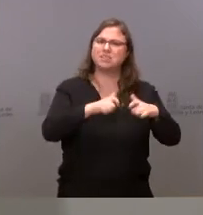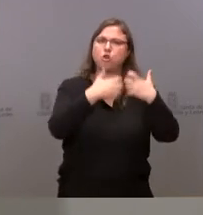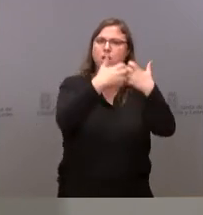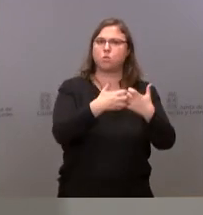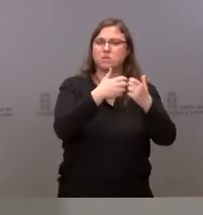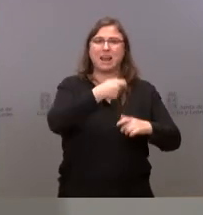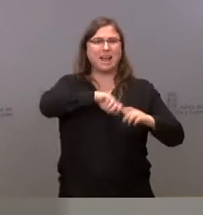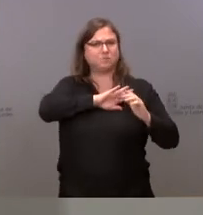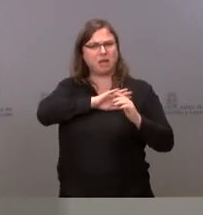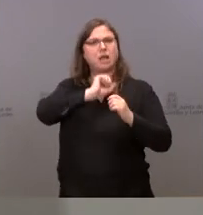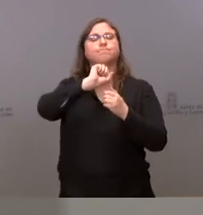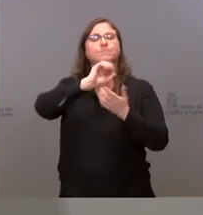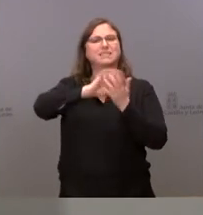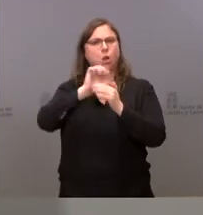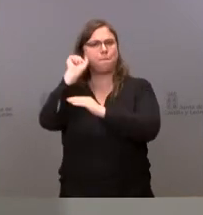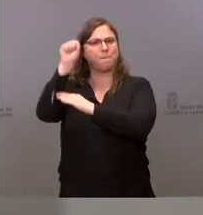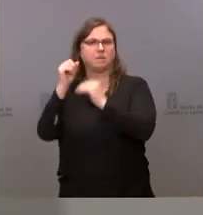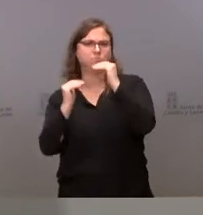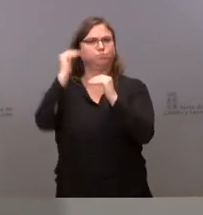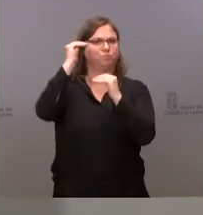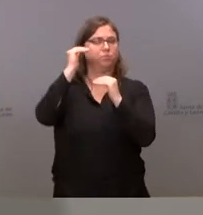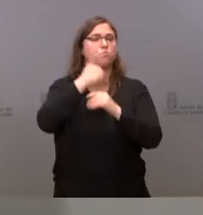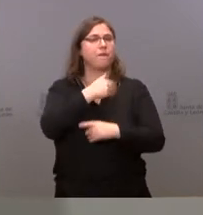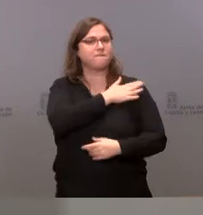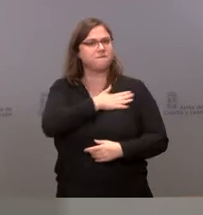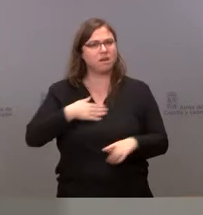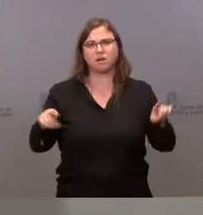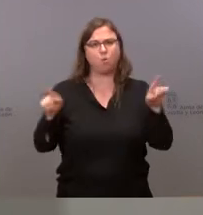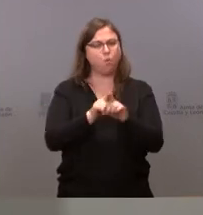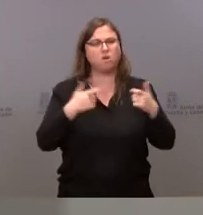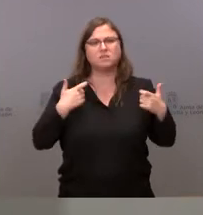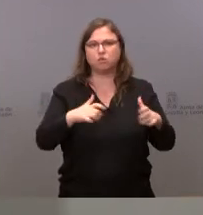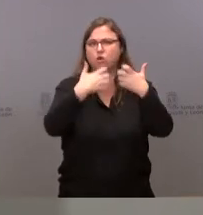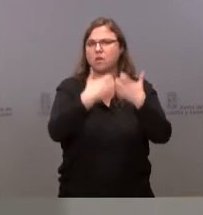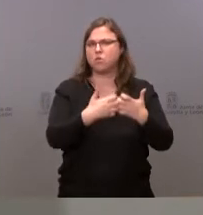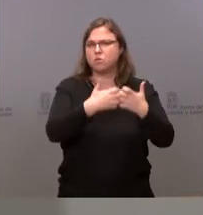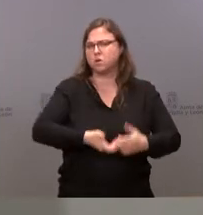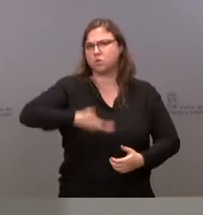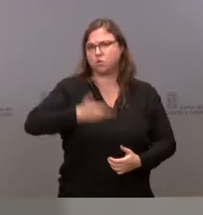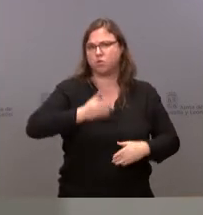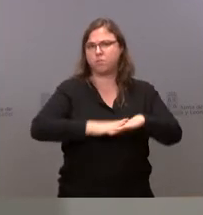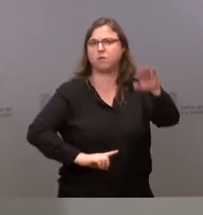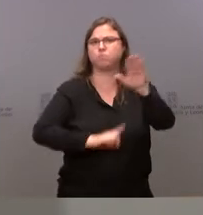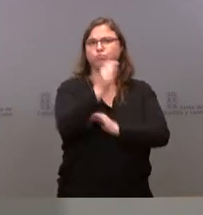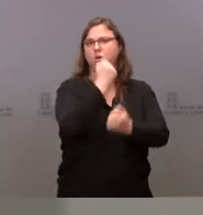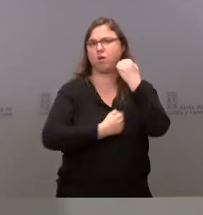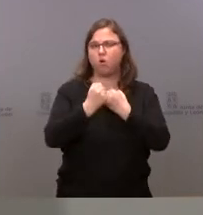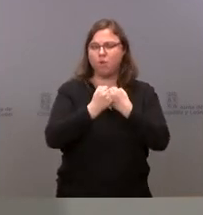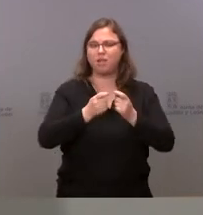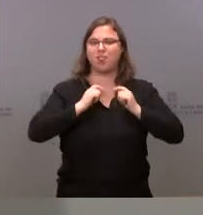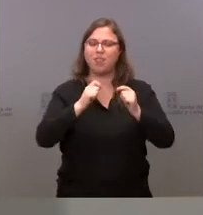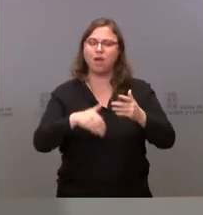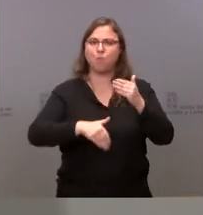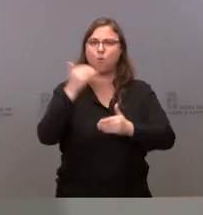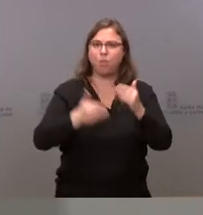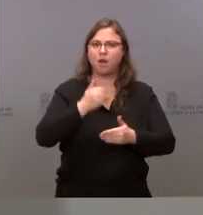la media española y la idea es seguir considerando al sector industrial un sector determinante en el crecimiento económico, en la modernización, en la